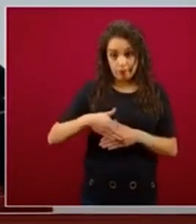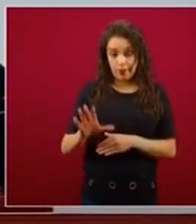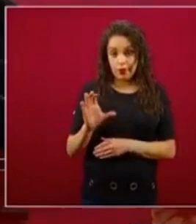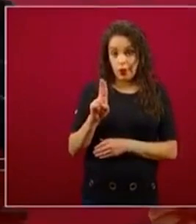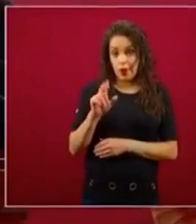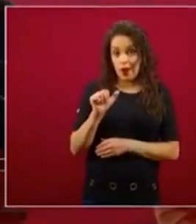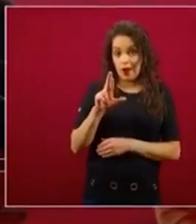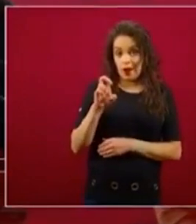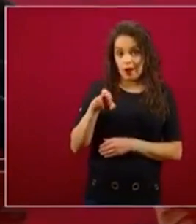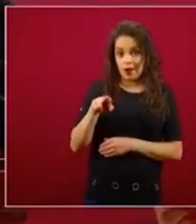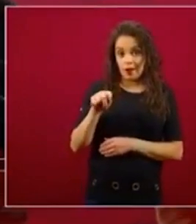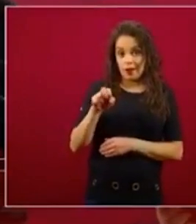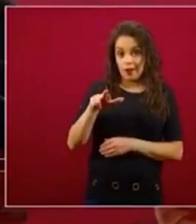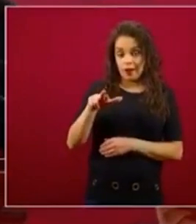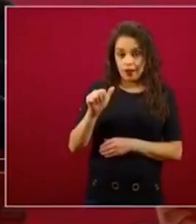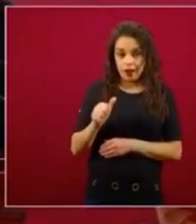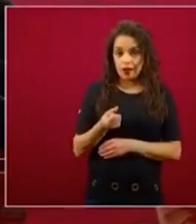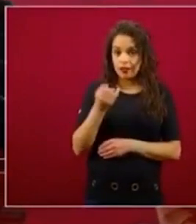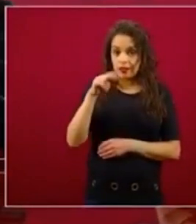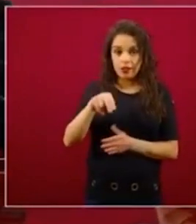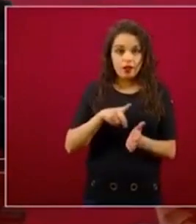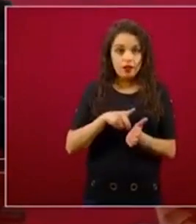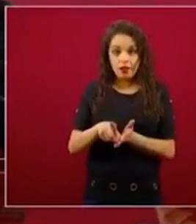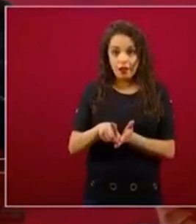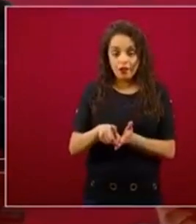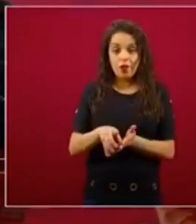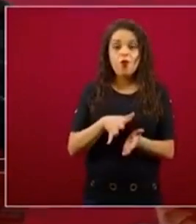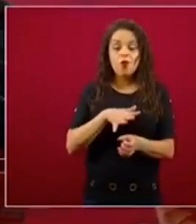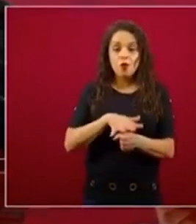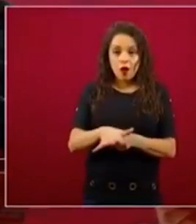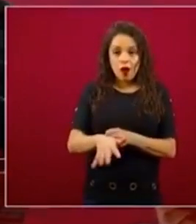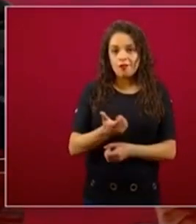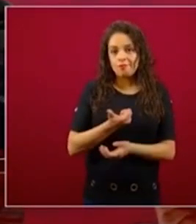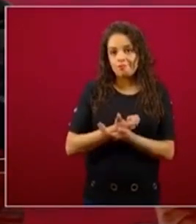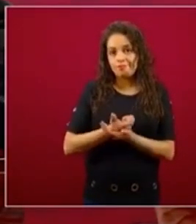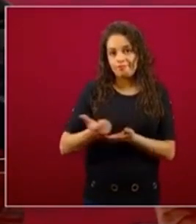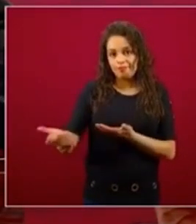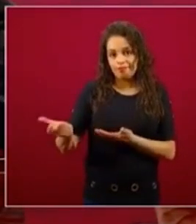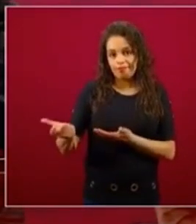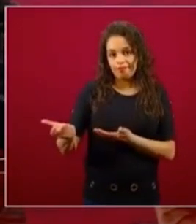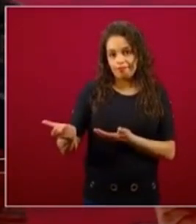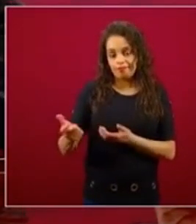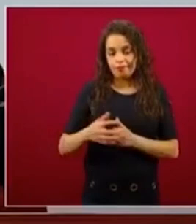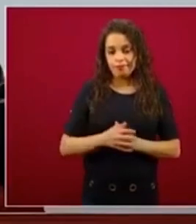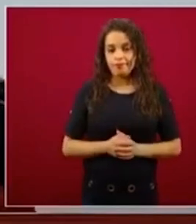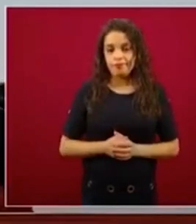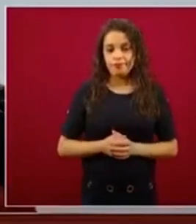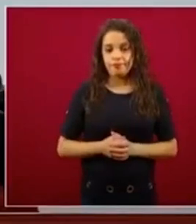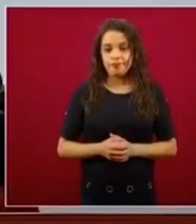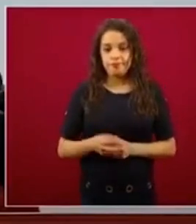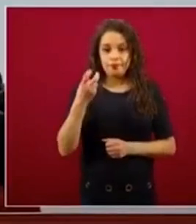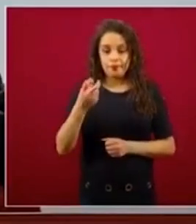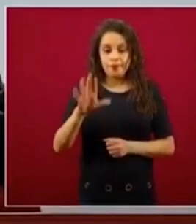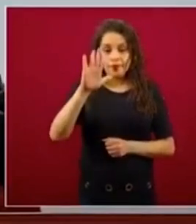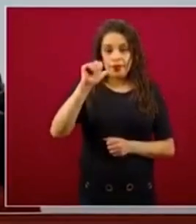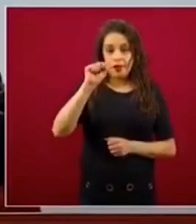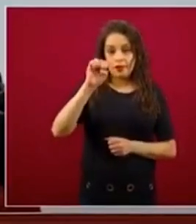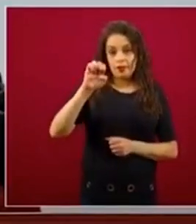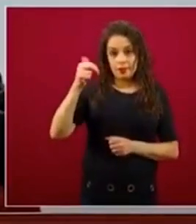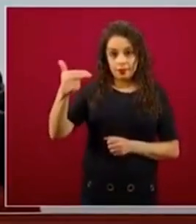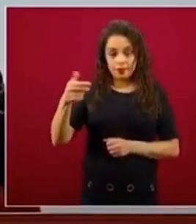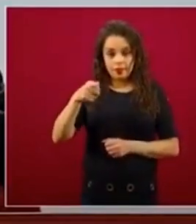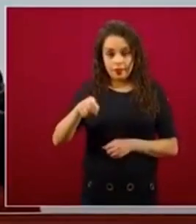el salario. Por ello es que CASE lanza esta campaña de